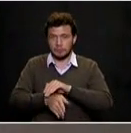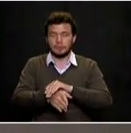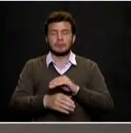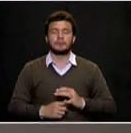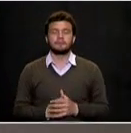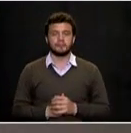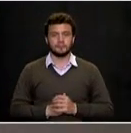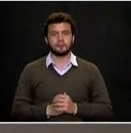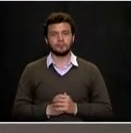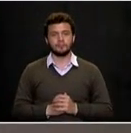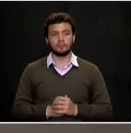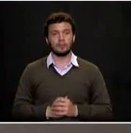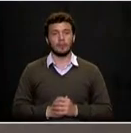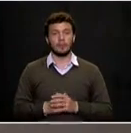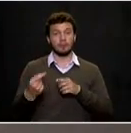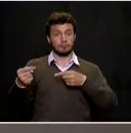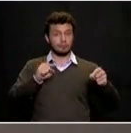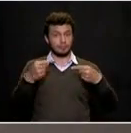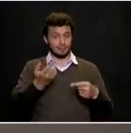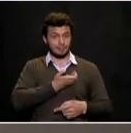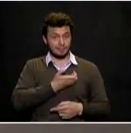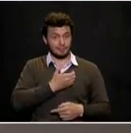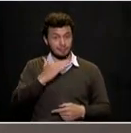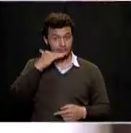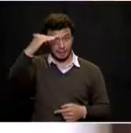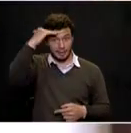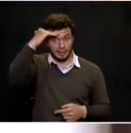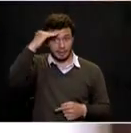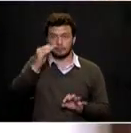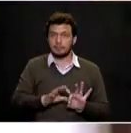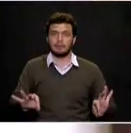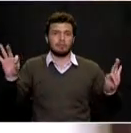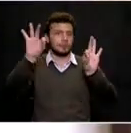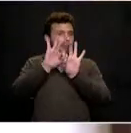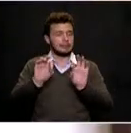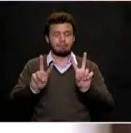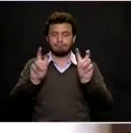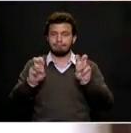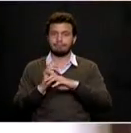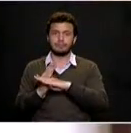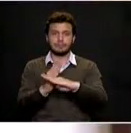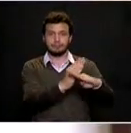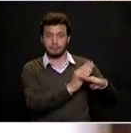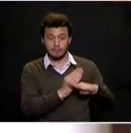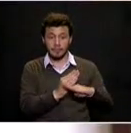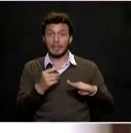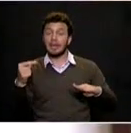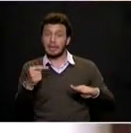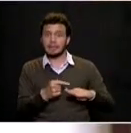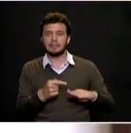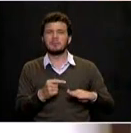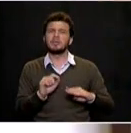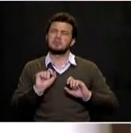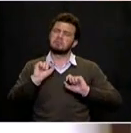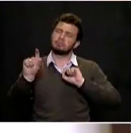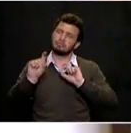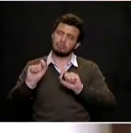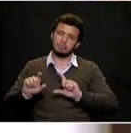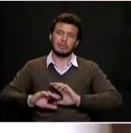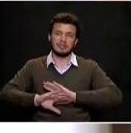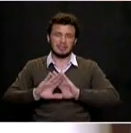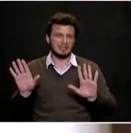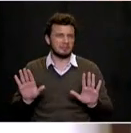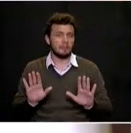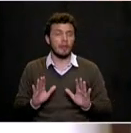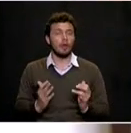debate para la Alcaldía de Medellín innecesariamente hay que incluir el tema de seguridad. Pero después de muchas preguntas a lo largo de varios